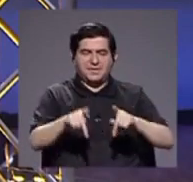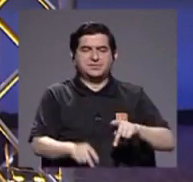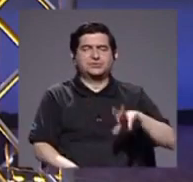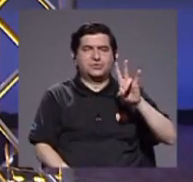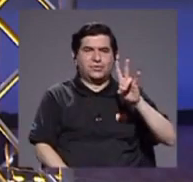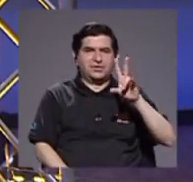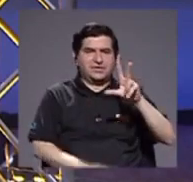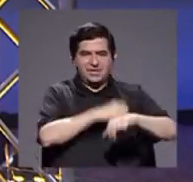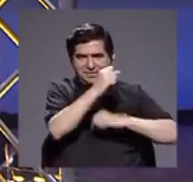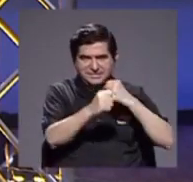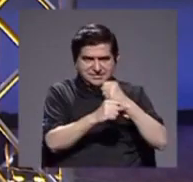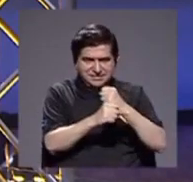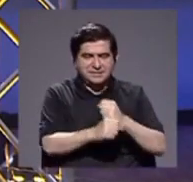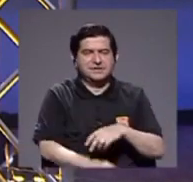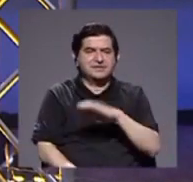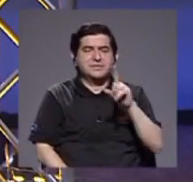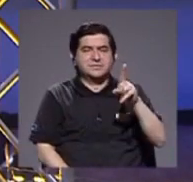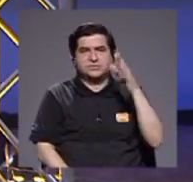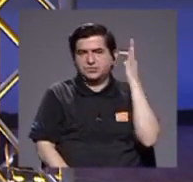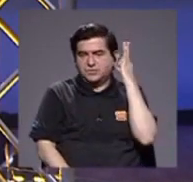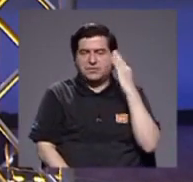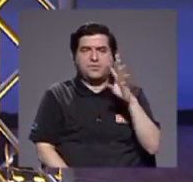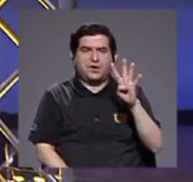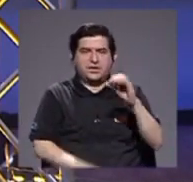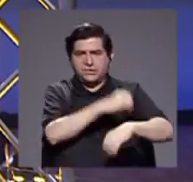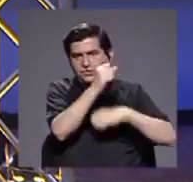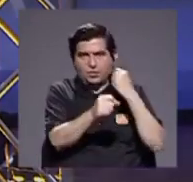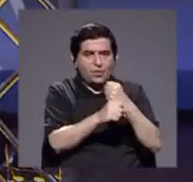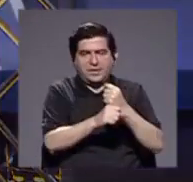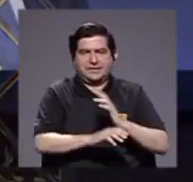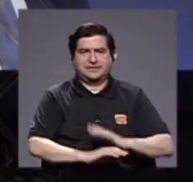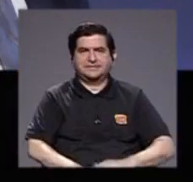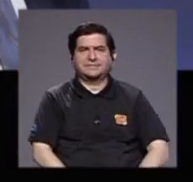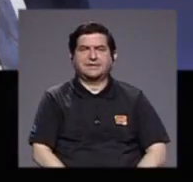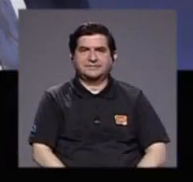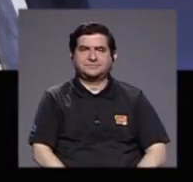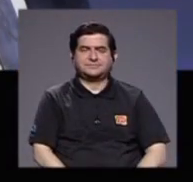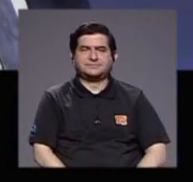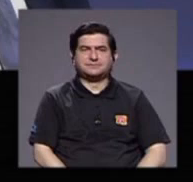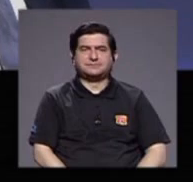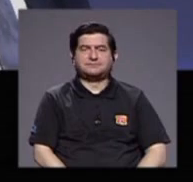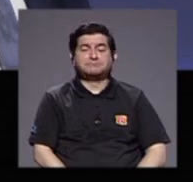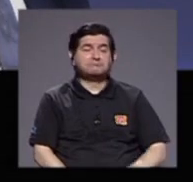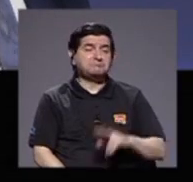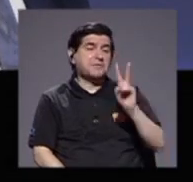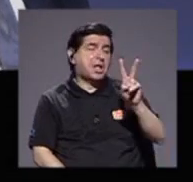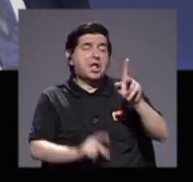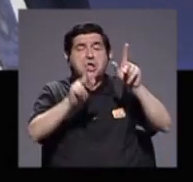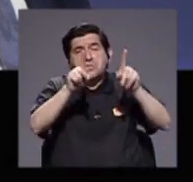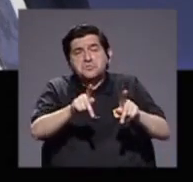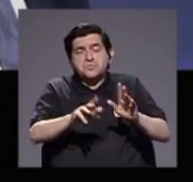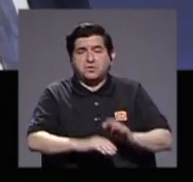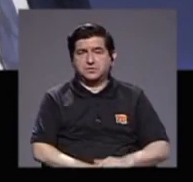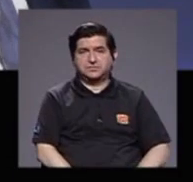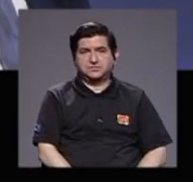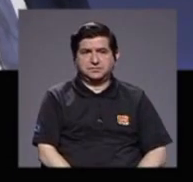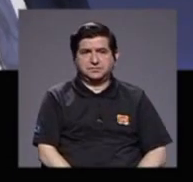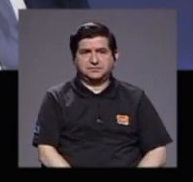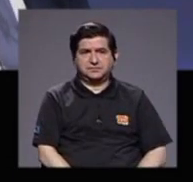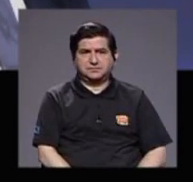y una señora de 40, entonces seríamos dos y de